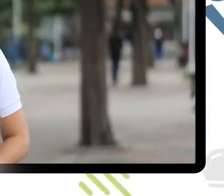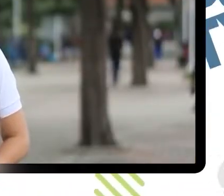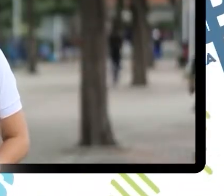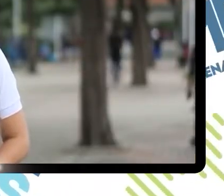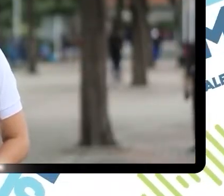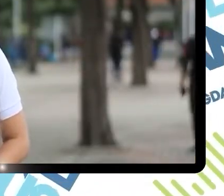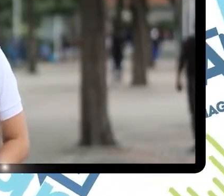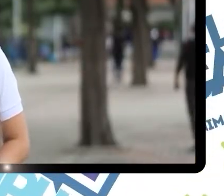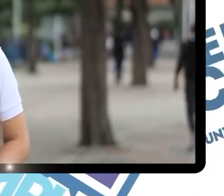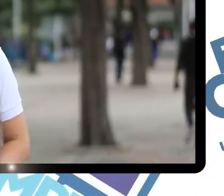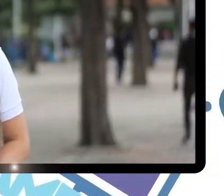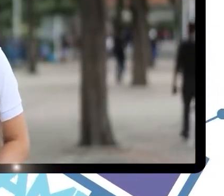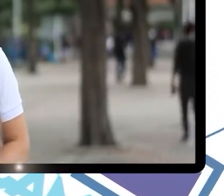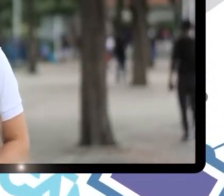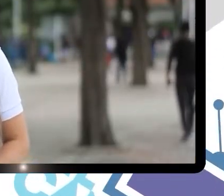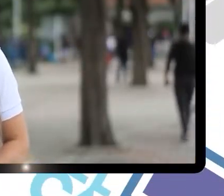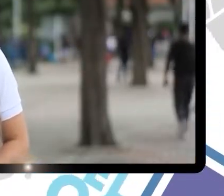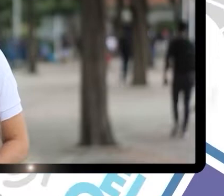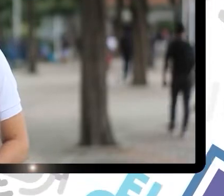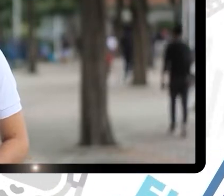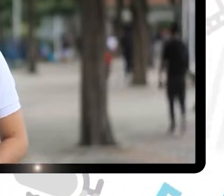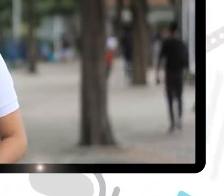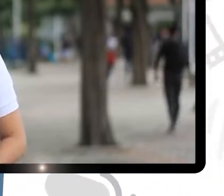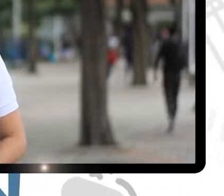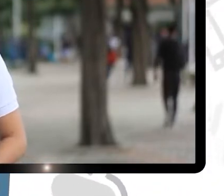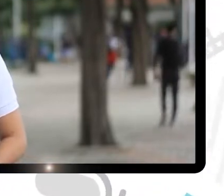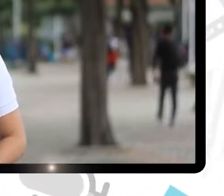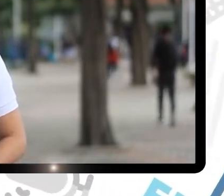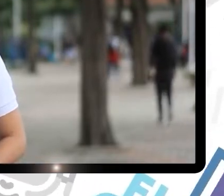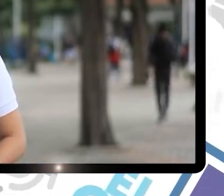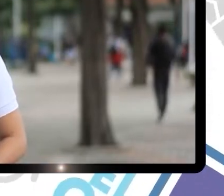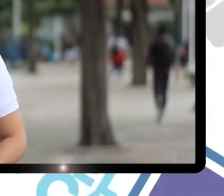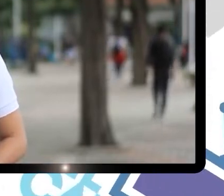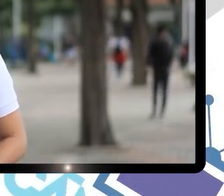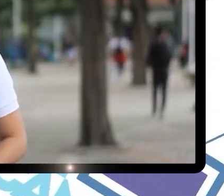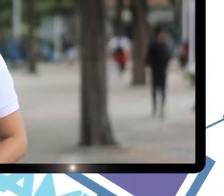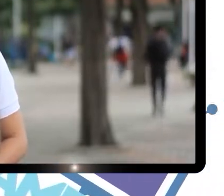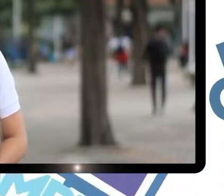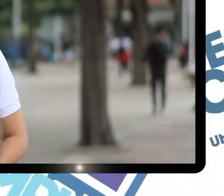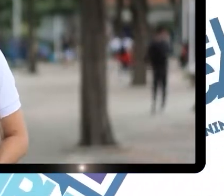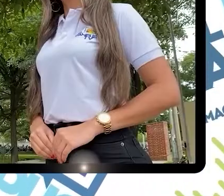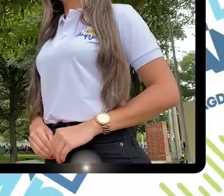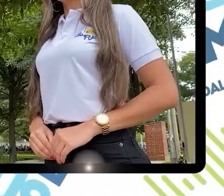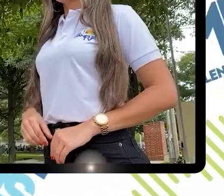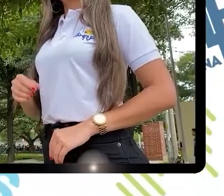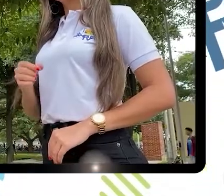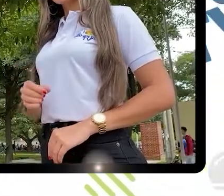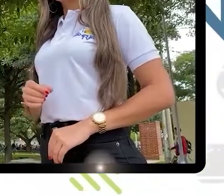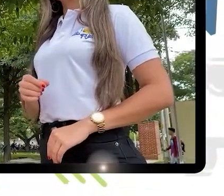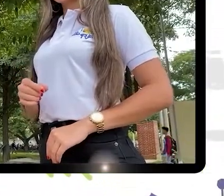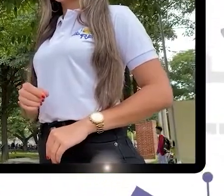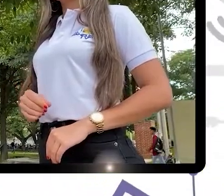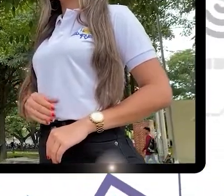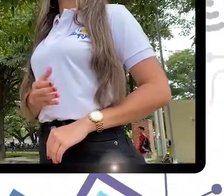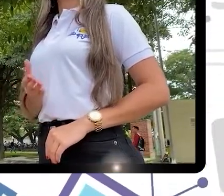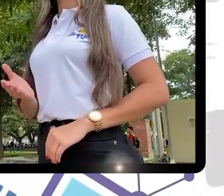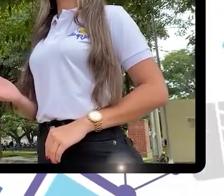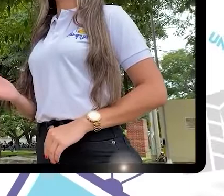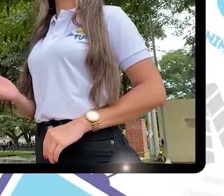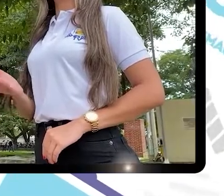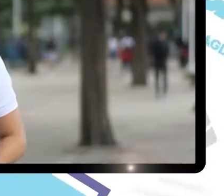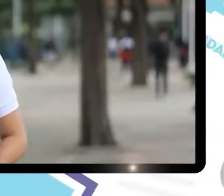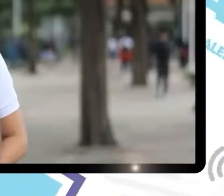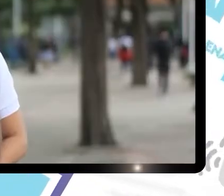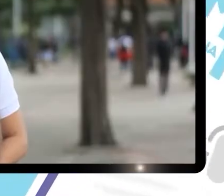Colombia del Banco Interamericano de Desarrollo y ministro de Comercio, Industria y Turismo, entre otros cargos de